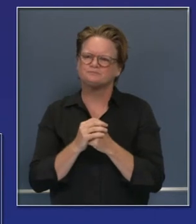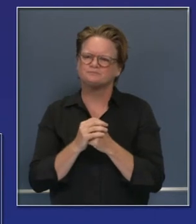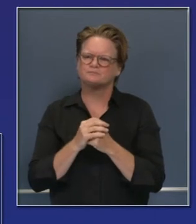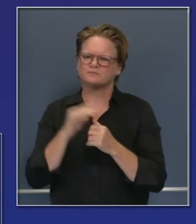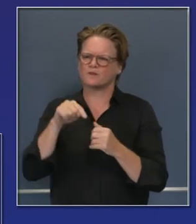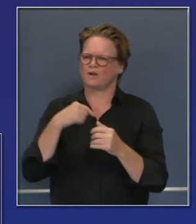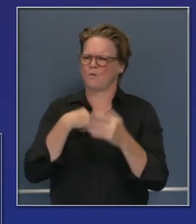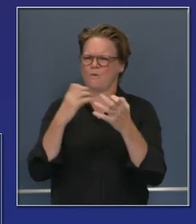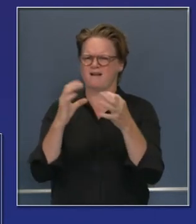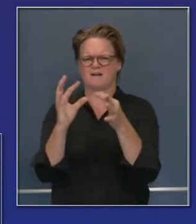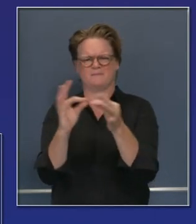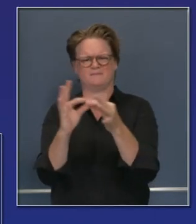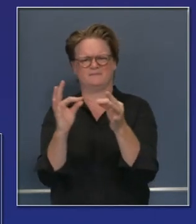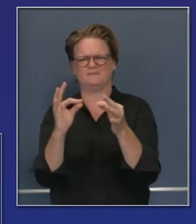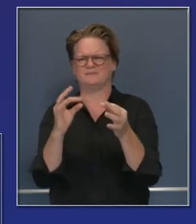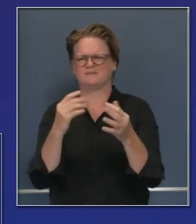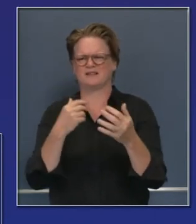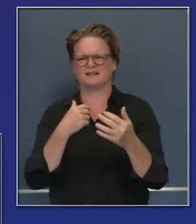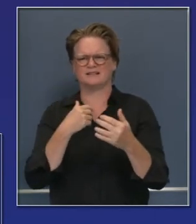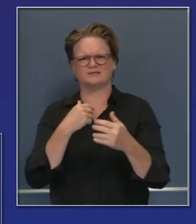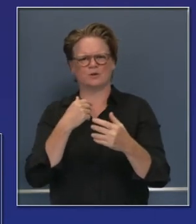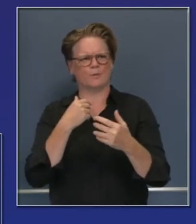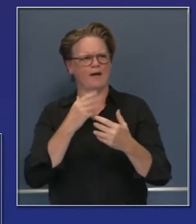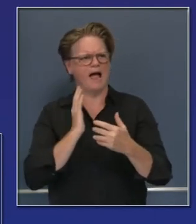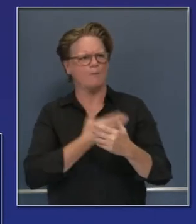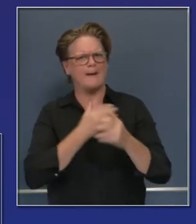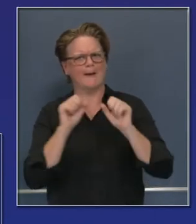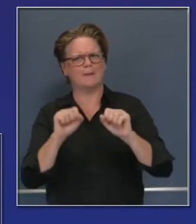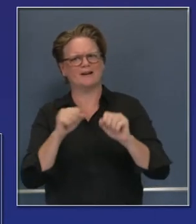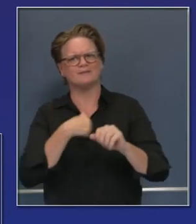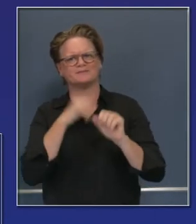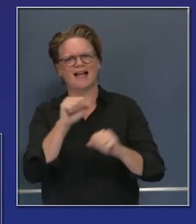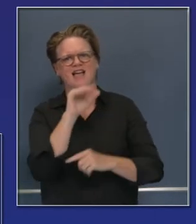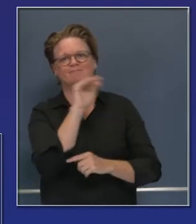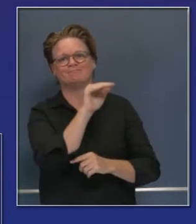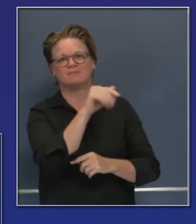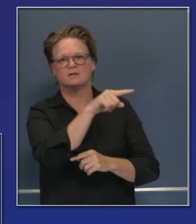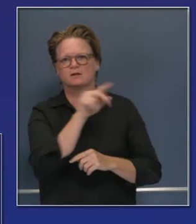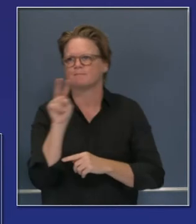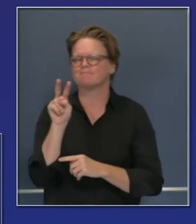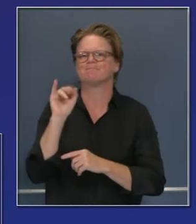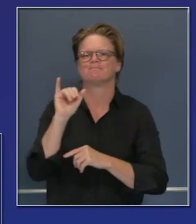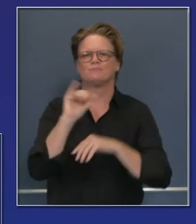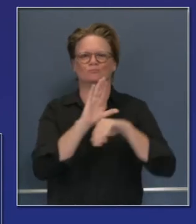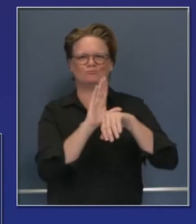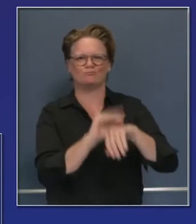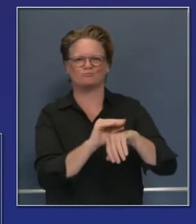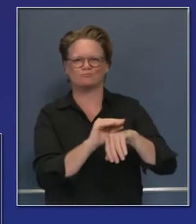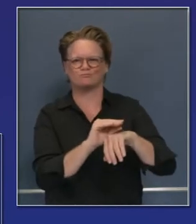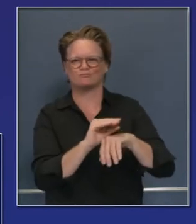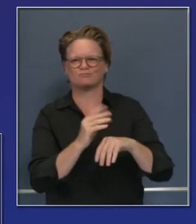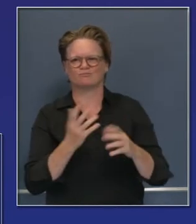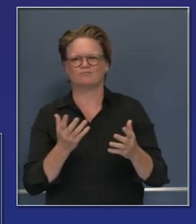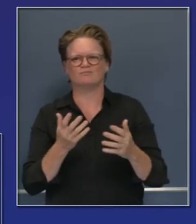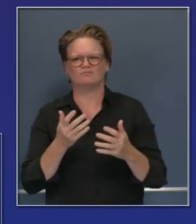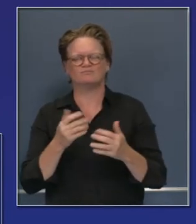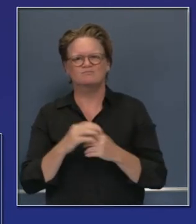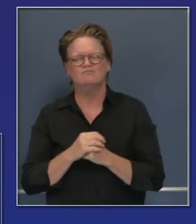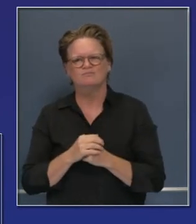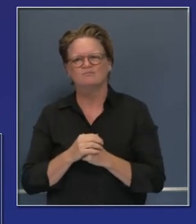lo importante que es nuestra capacidad de bajar los postos y el significado de los costos que es